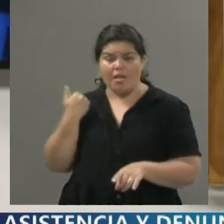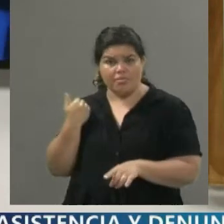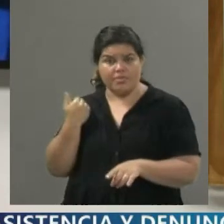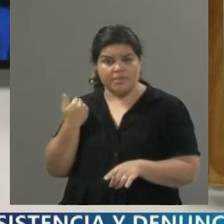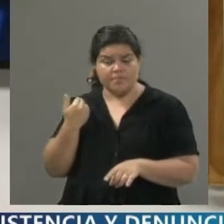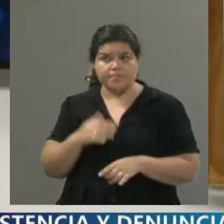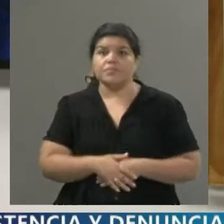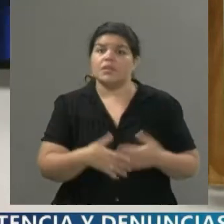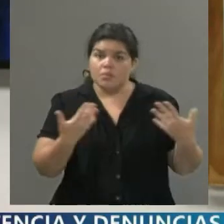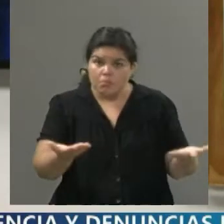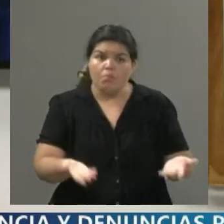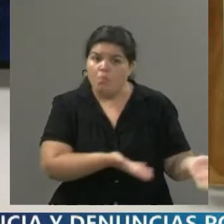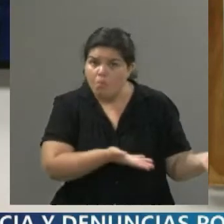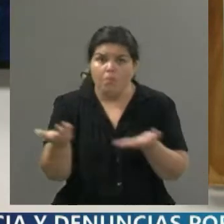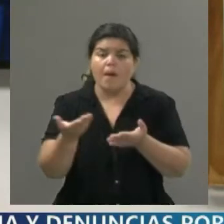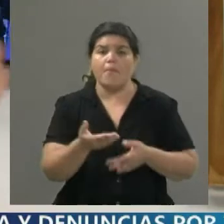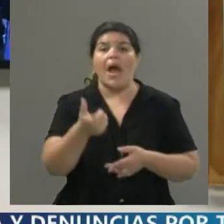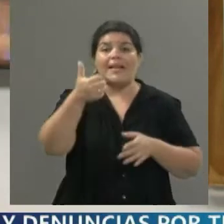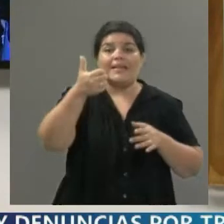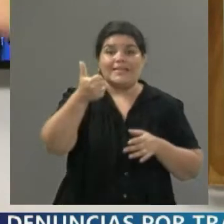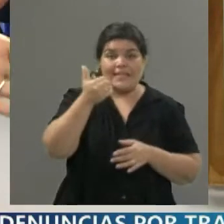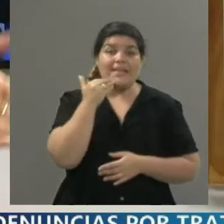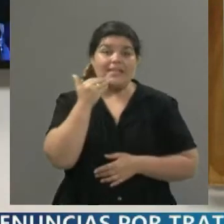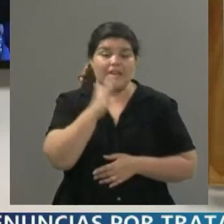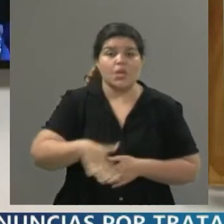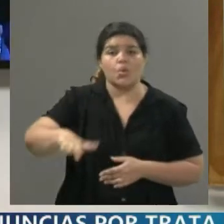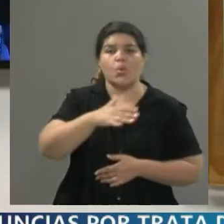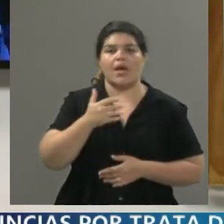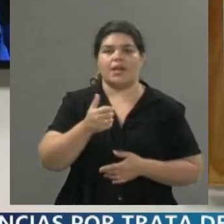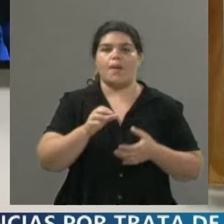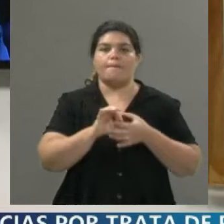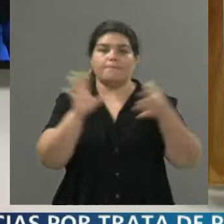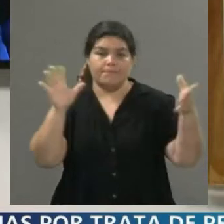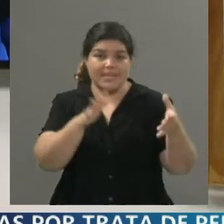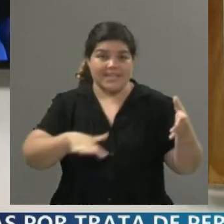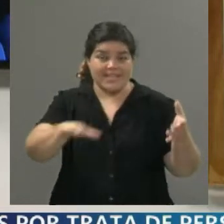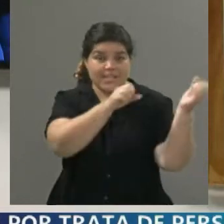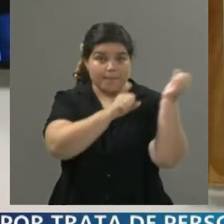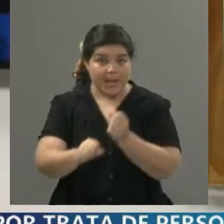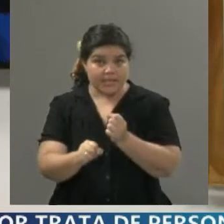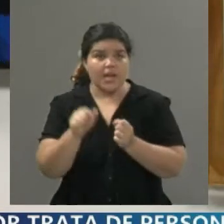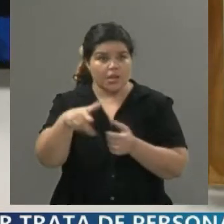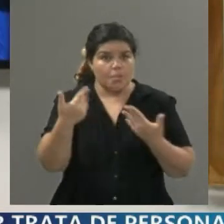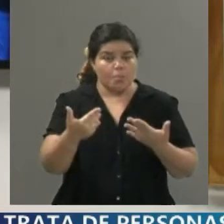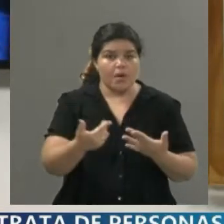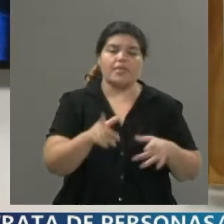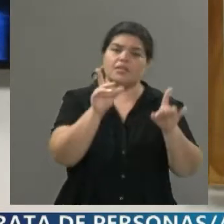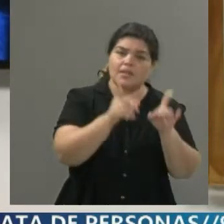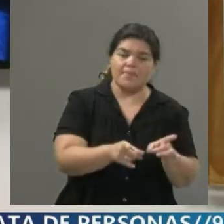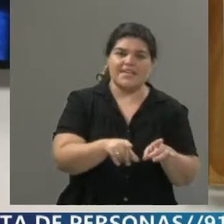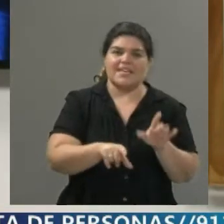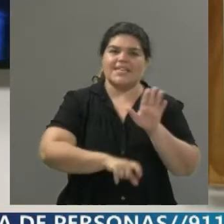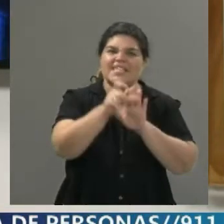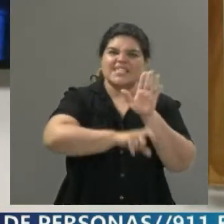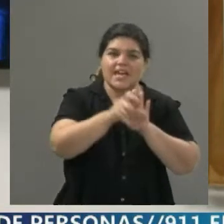Bueno, participen, vayan esta tarde a las 18, los que puedan ir a la Plaza Independencia, es un acto que se va a realizar y si no lo pueden ver por Instagram de